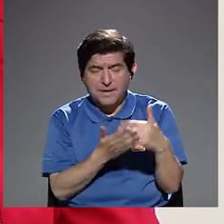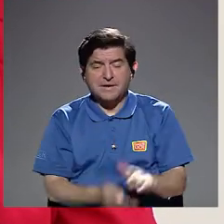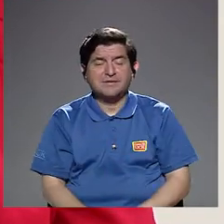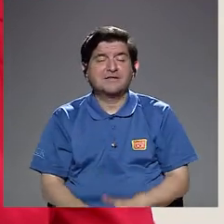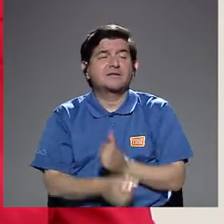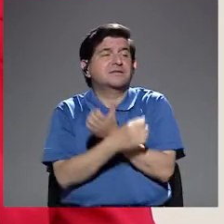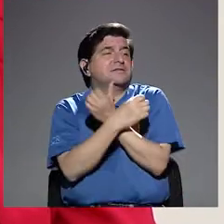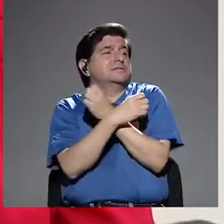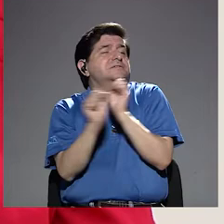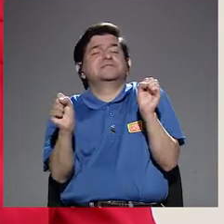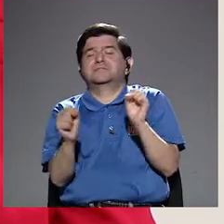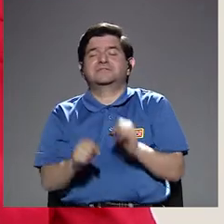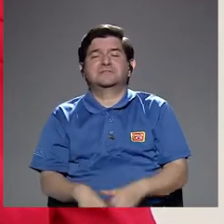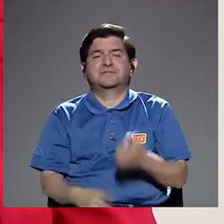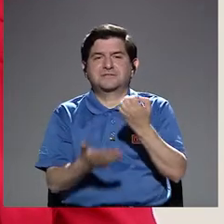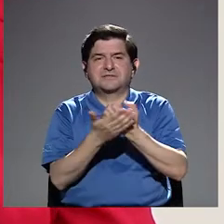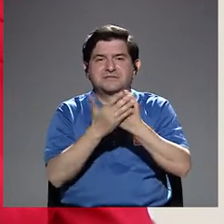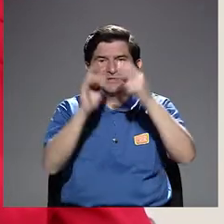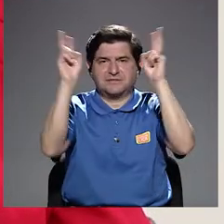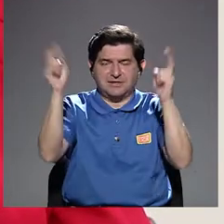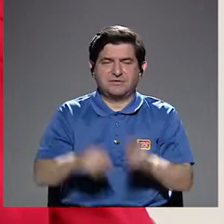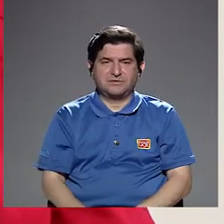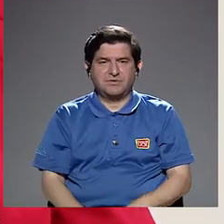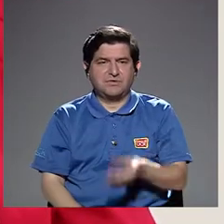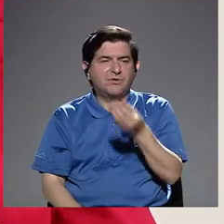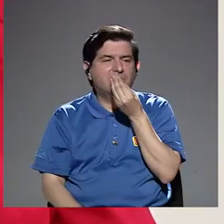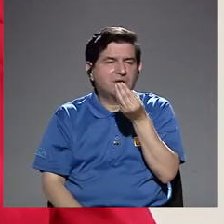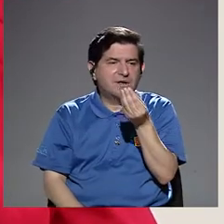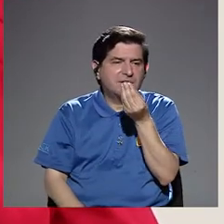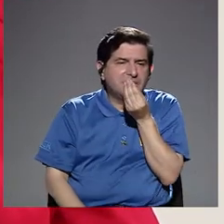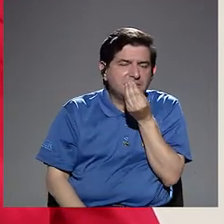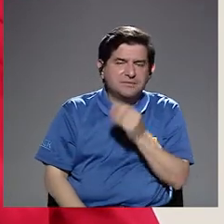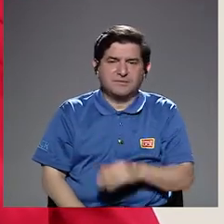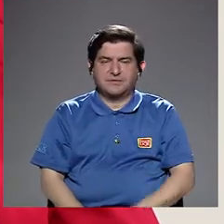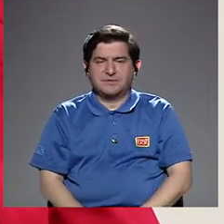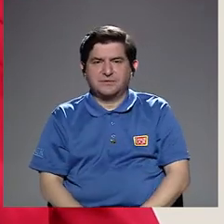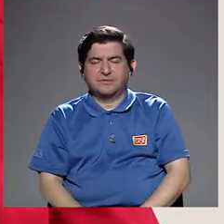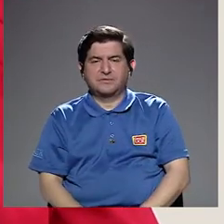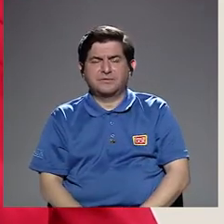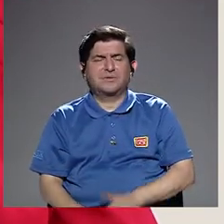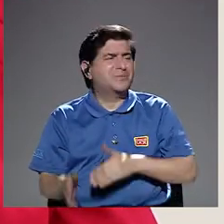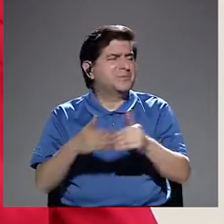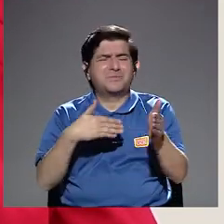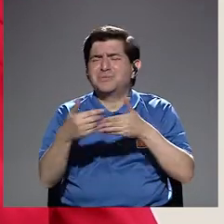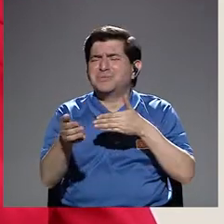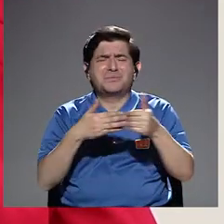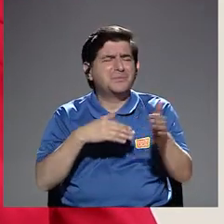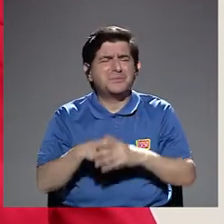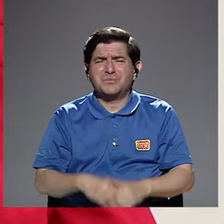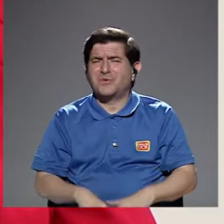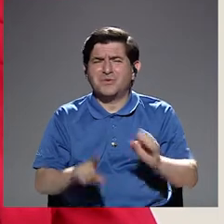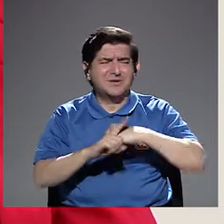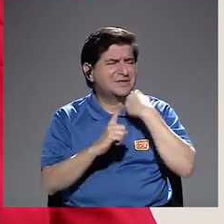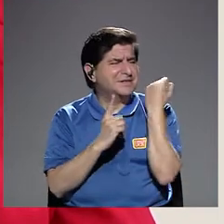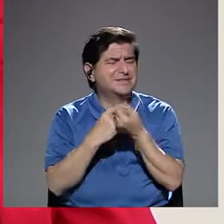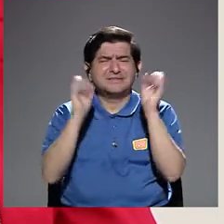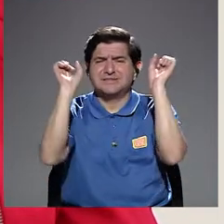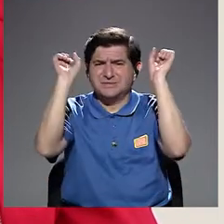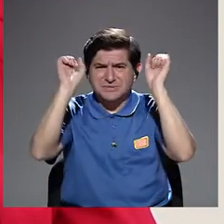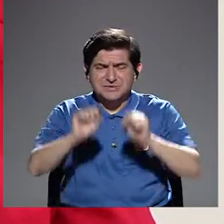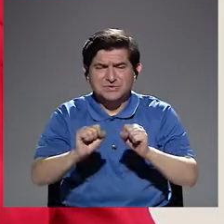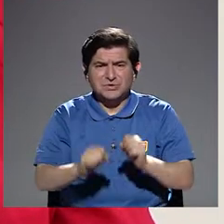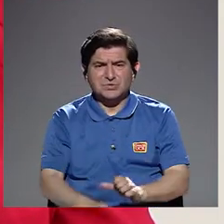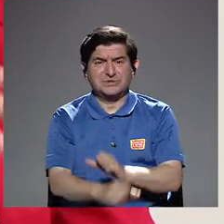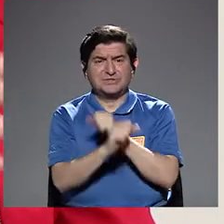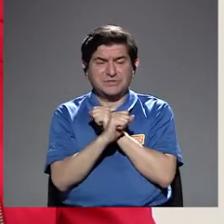la salvación económica, un diario, cualquier situación, sí, que le pueda